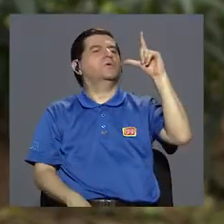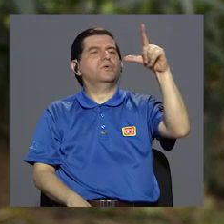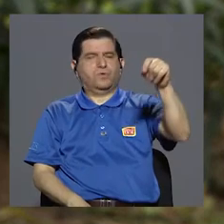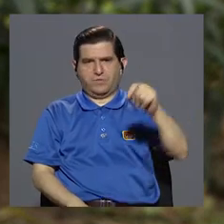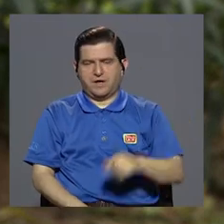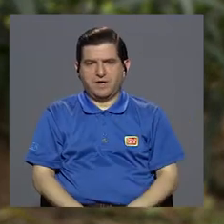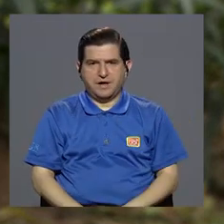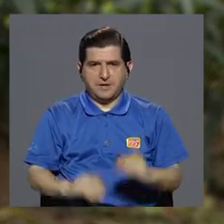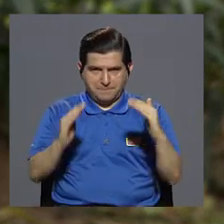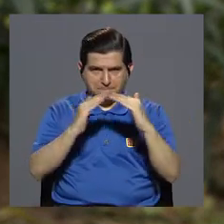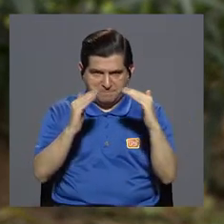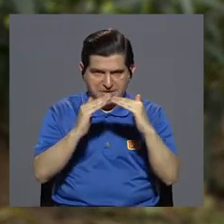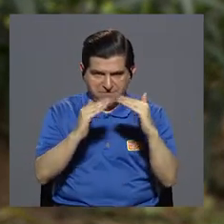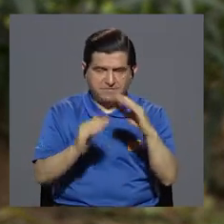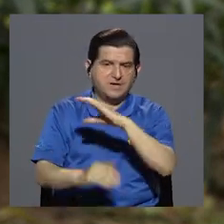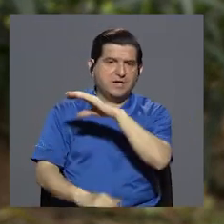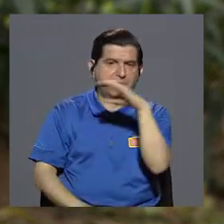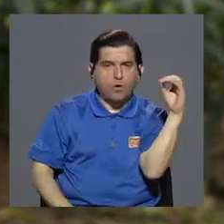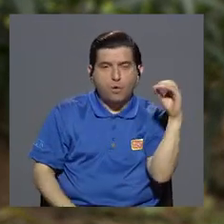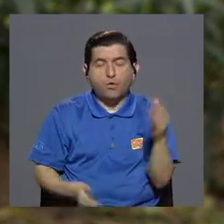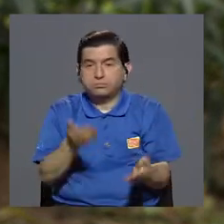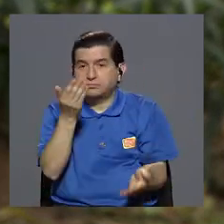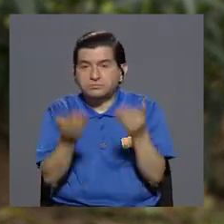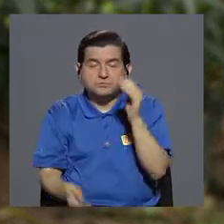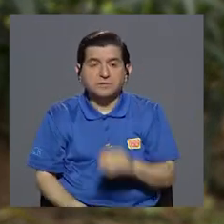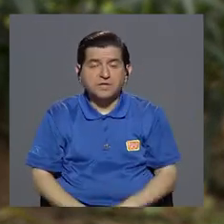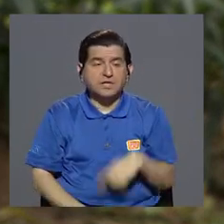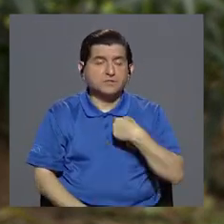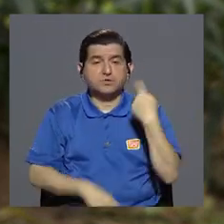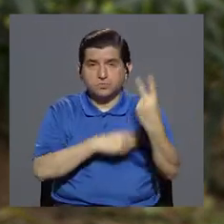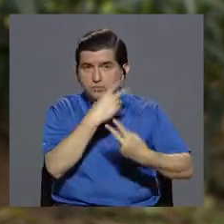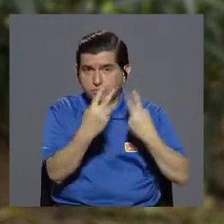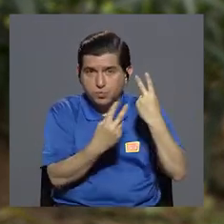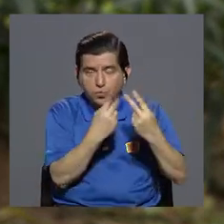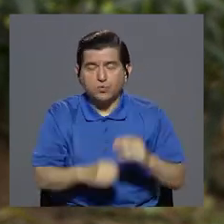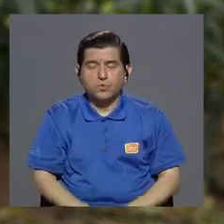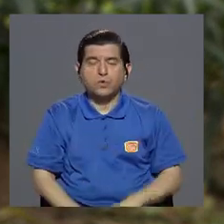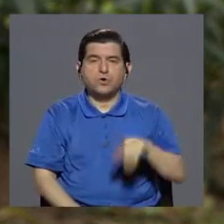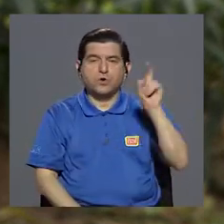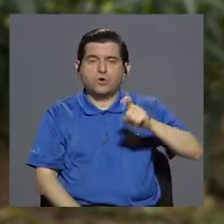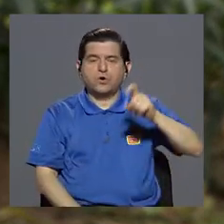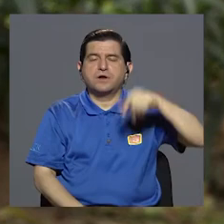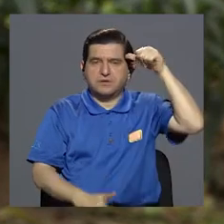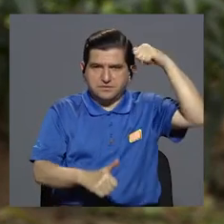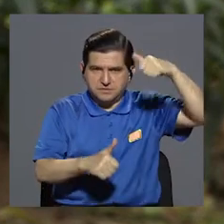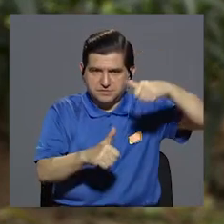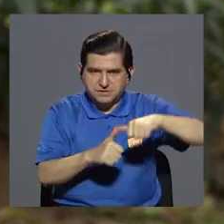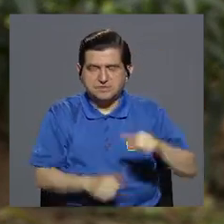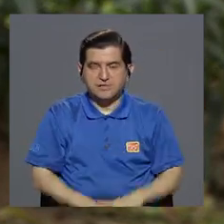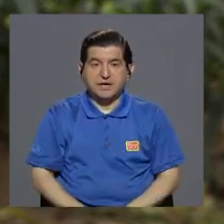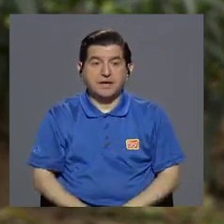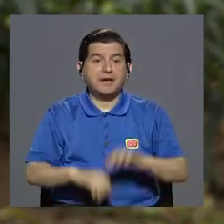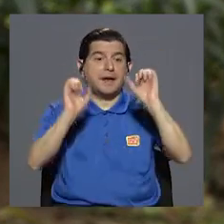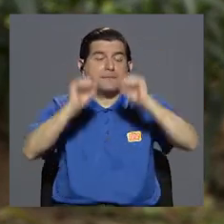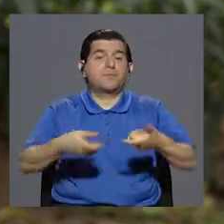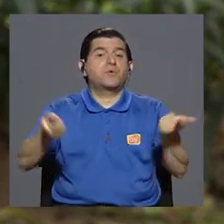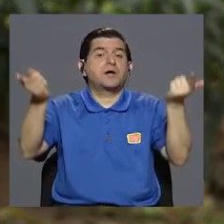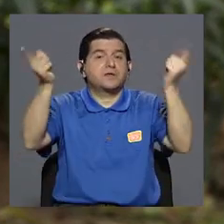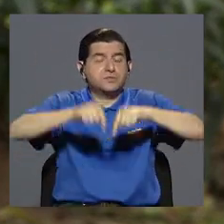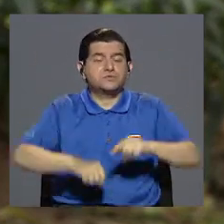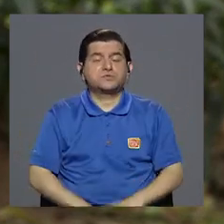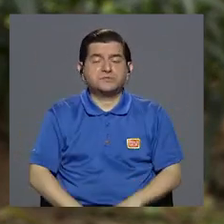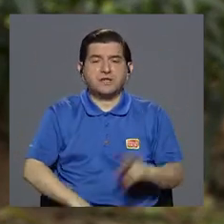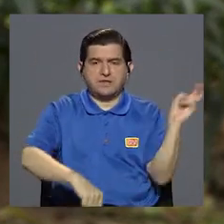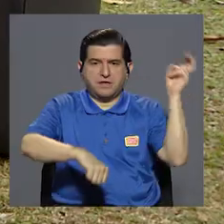zona rural, ya sea que vive en una zona rural o que esté de paso, tiene que tener presente la eventualidad de una